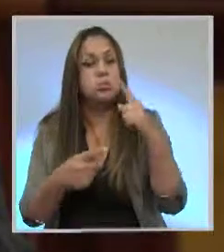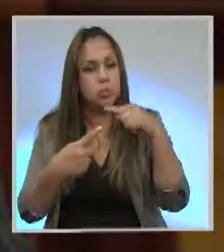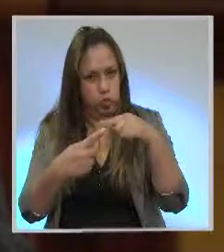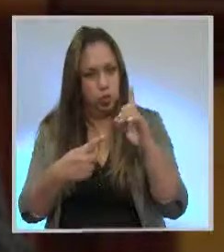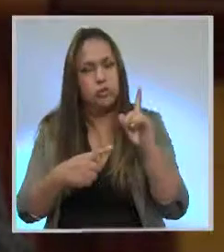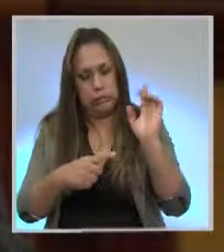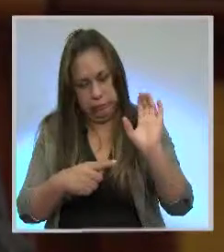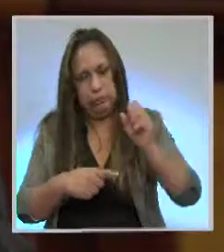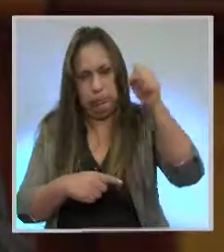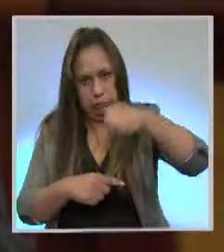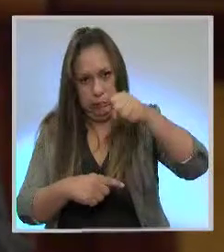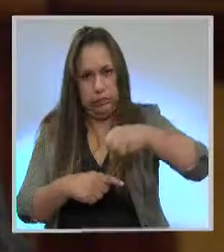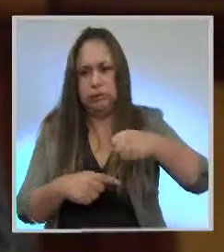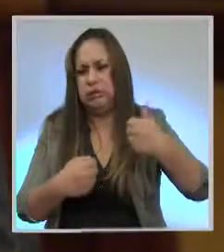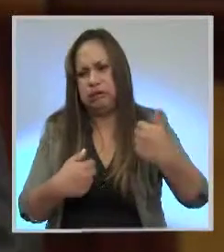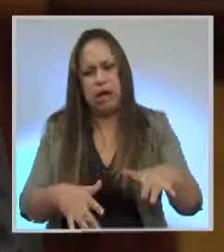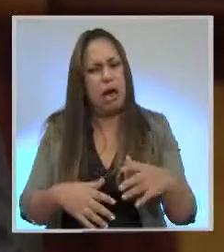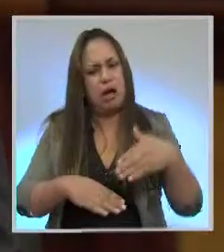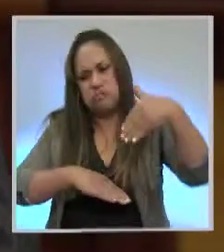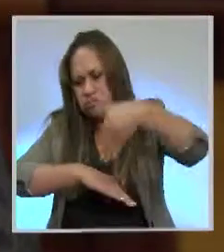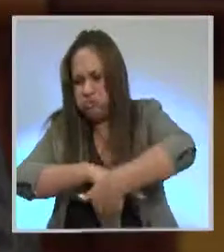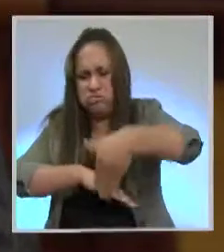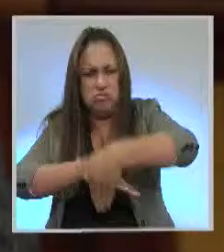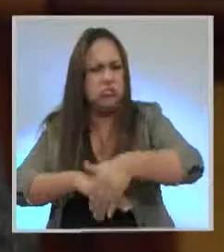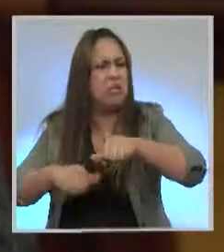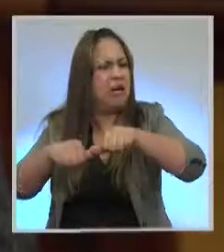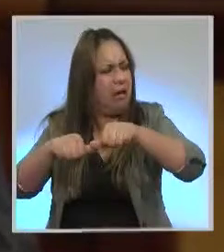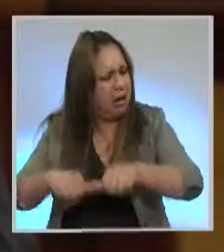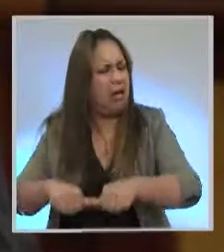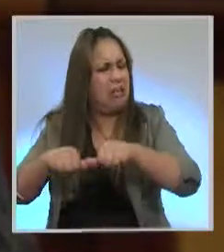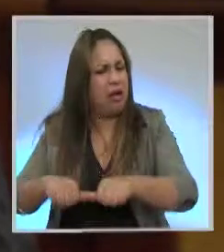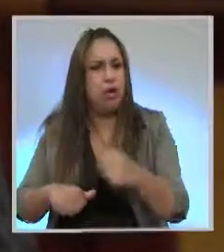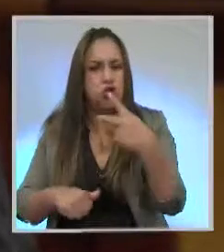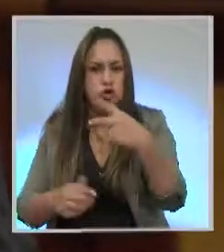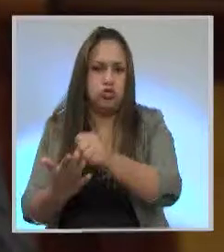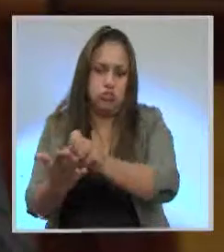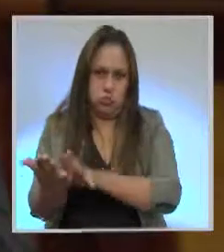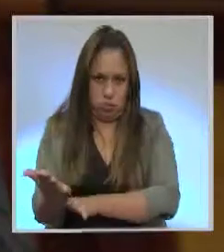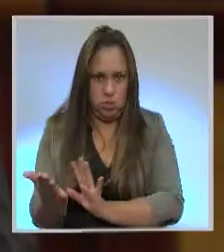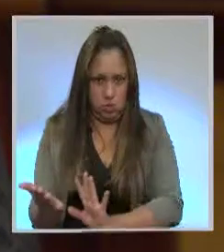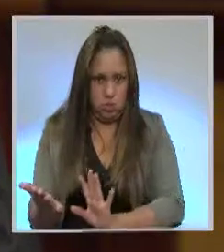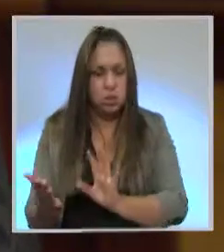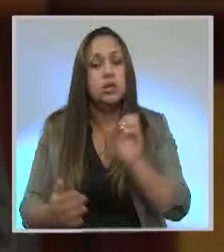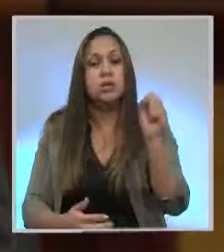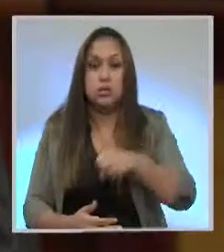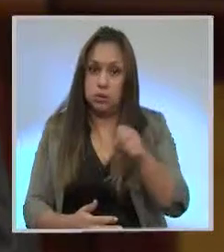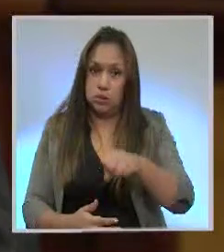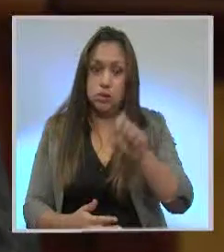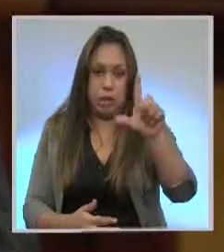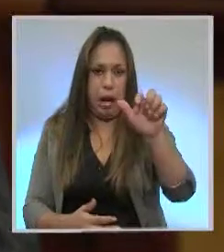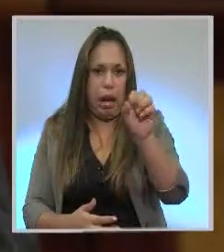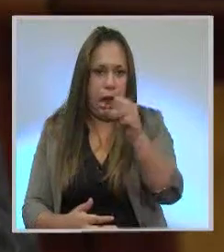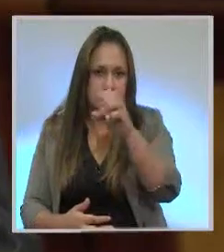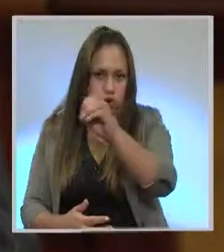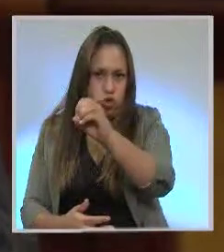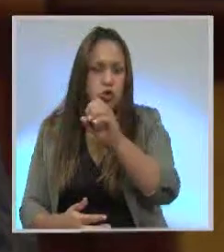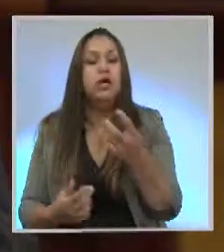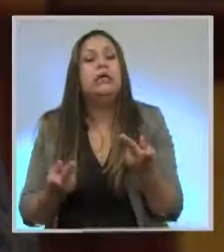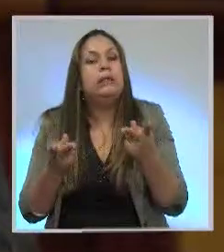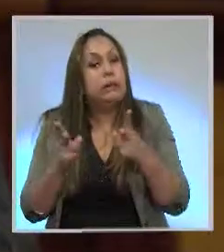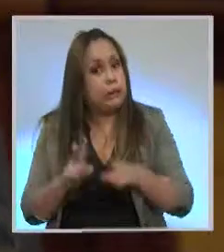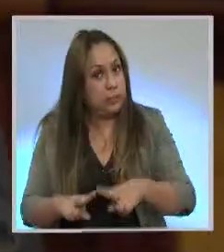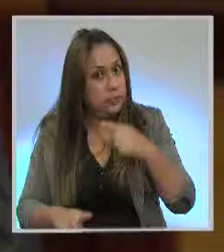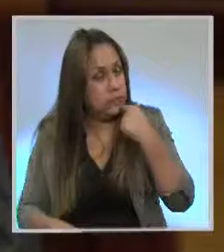ley, el de la herencia y el de la plusvalía. En su intervención, Guillermo Lazo lo dejó muy claro, es para protestar y